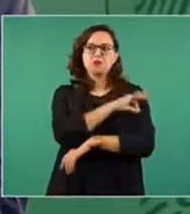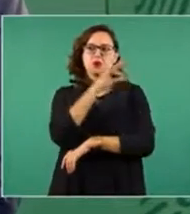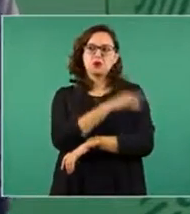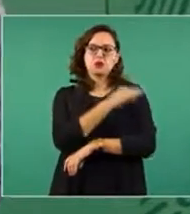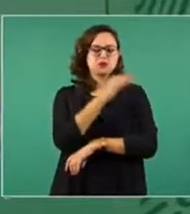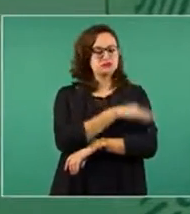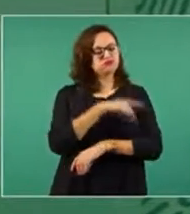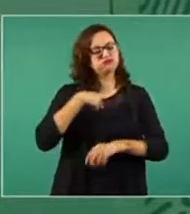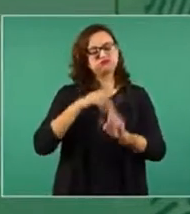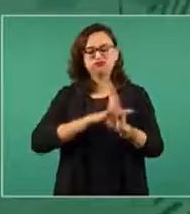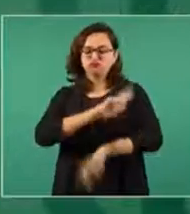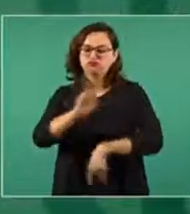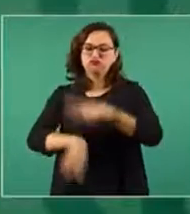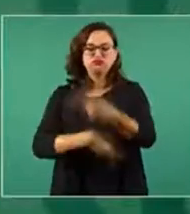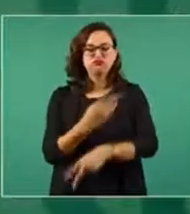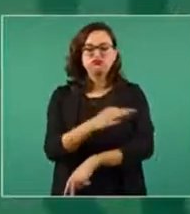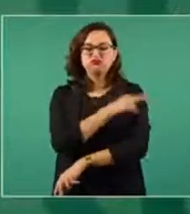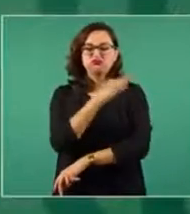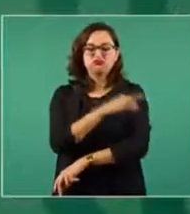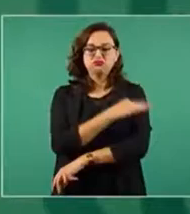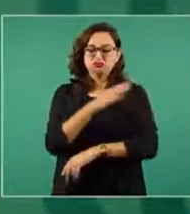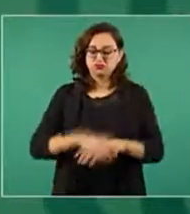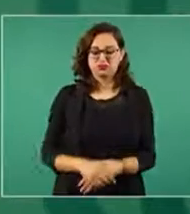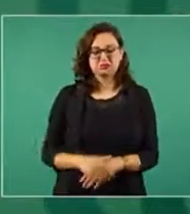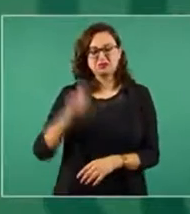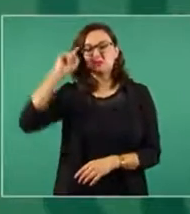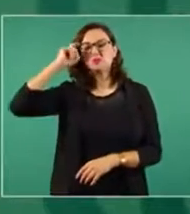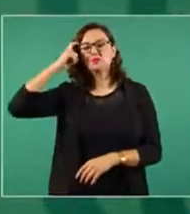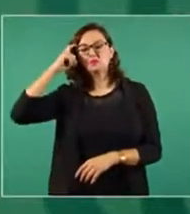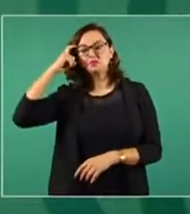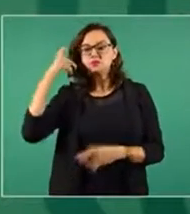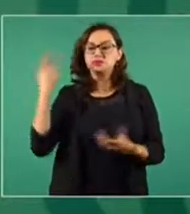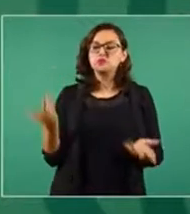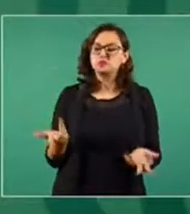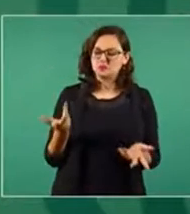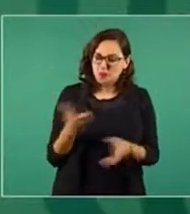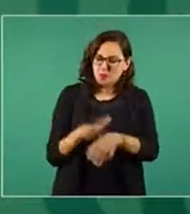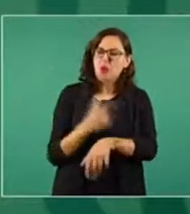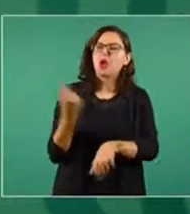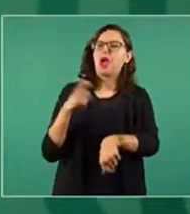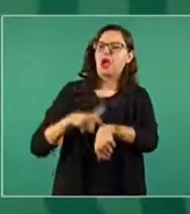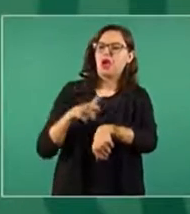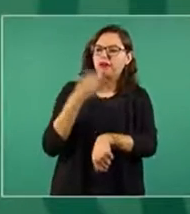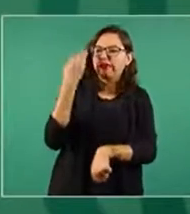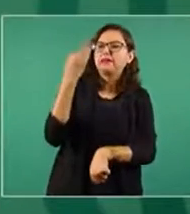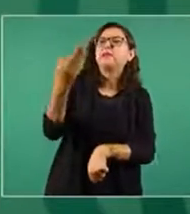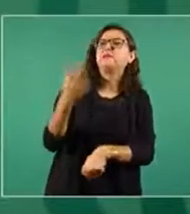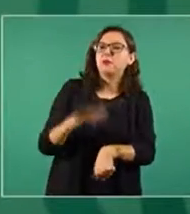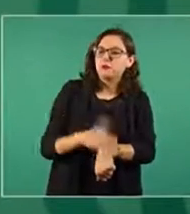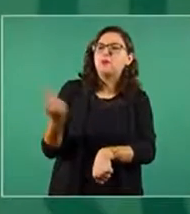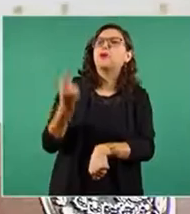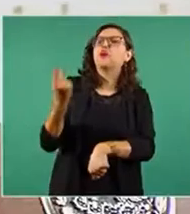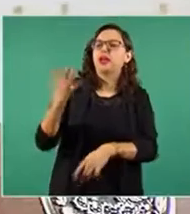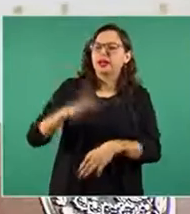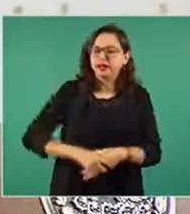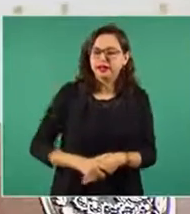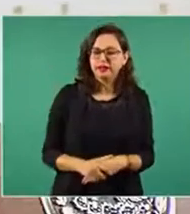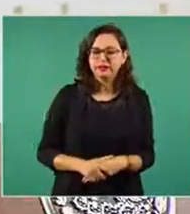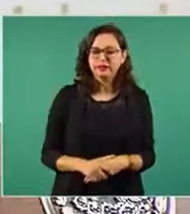¿Y por qué? Tardaron tanto en